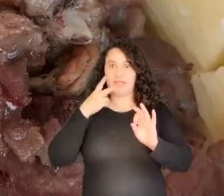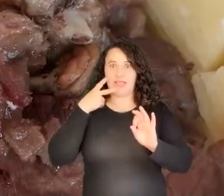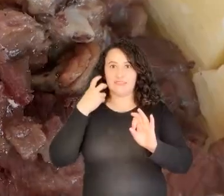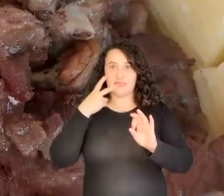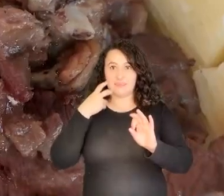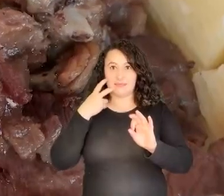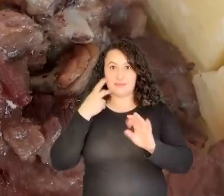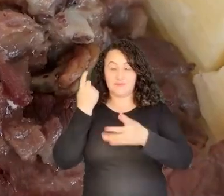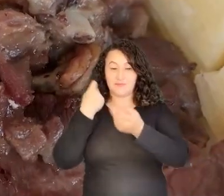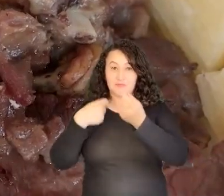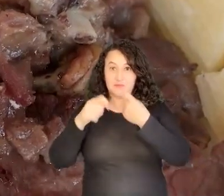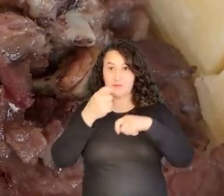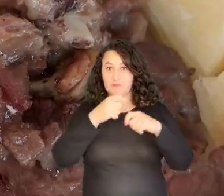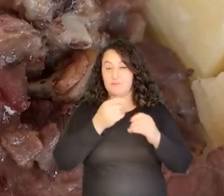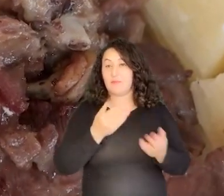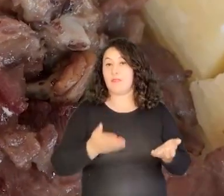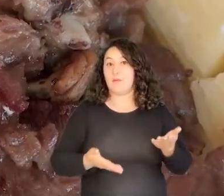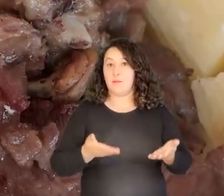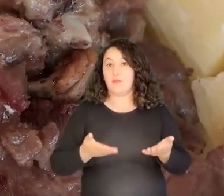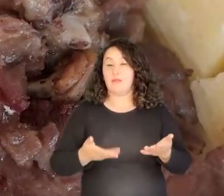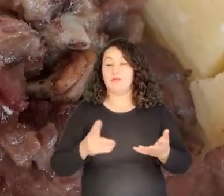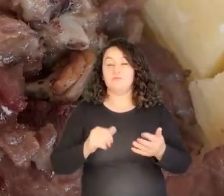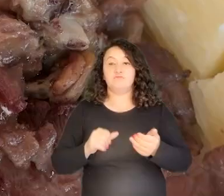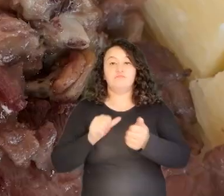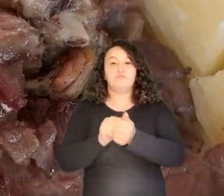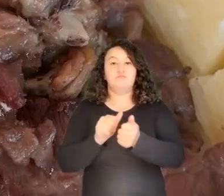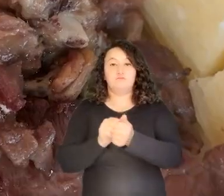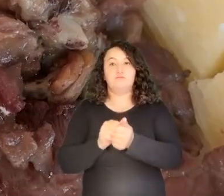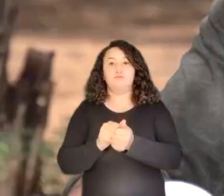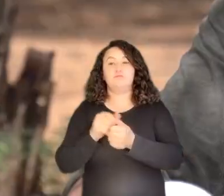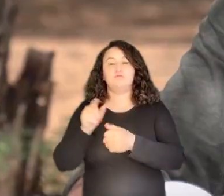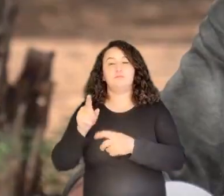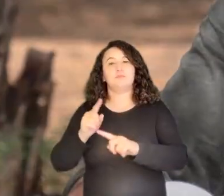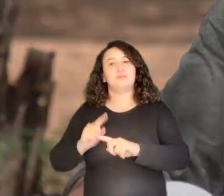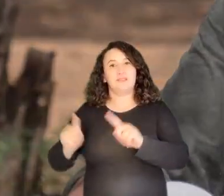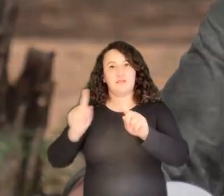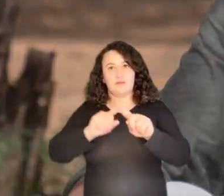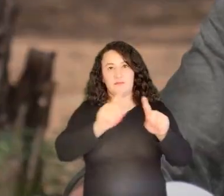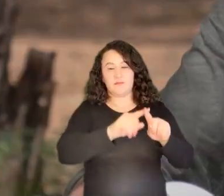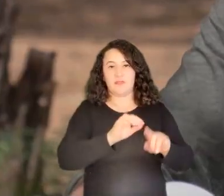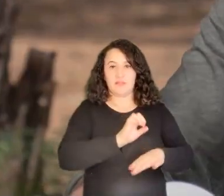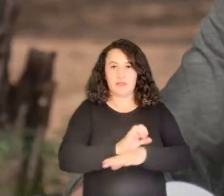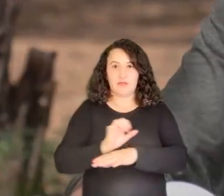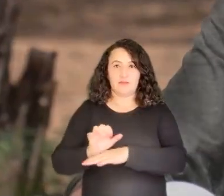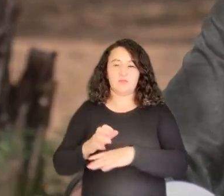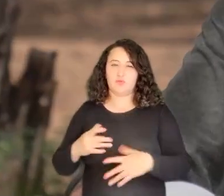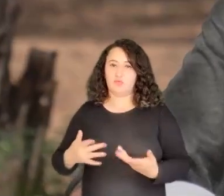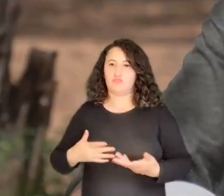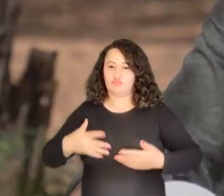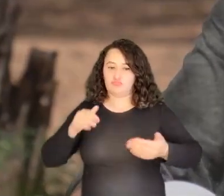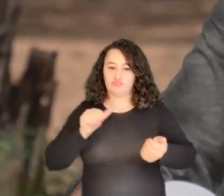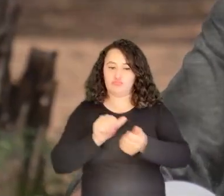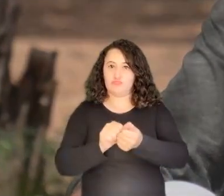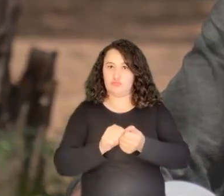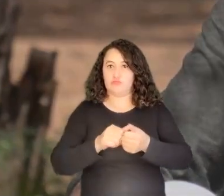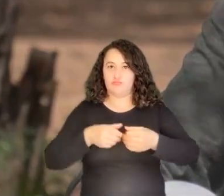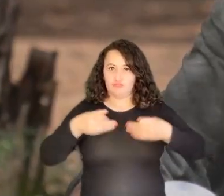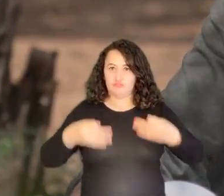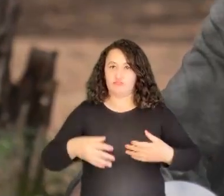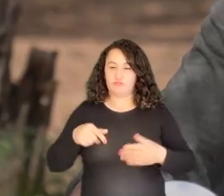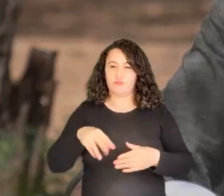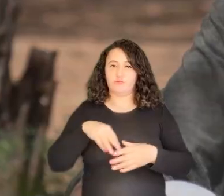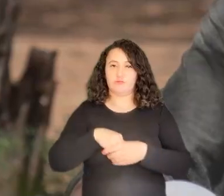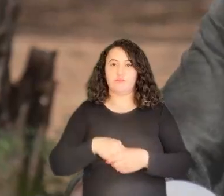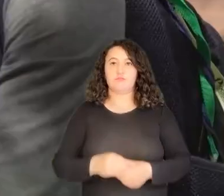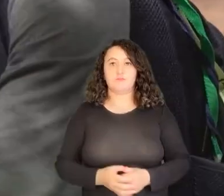carne. Sí. Y dependemos de un acompañamiento de las diferentes entidades que hacen esos acompañamientos